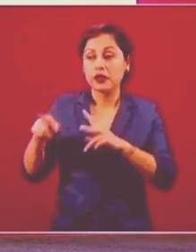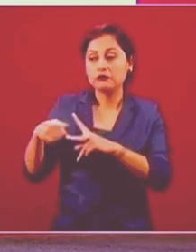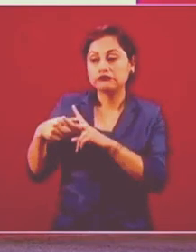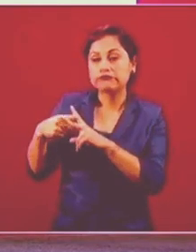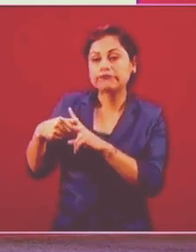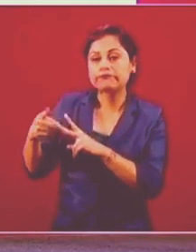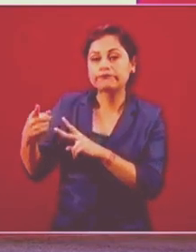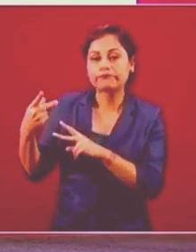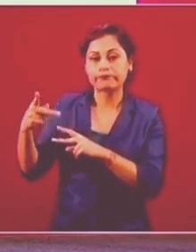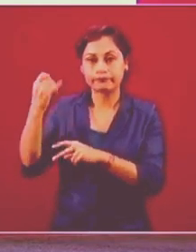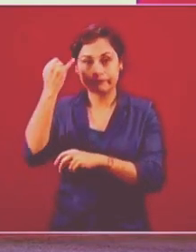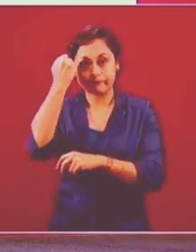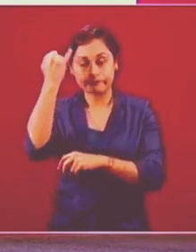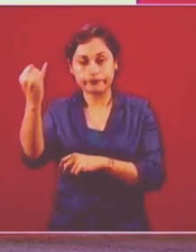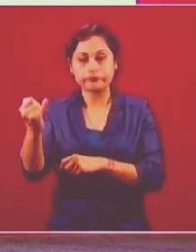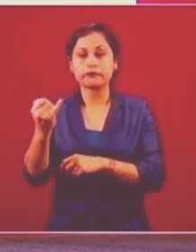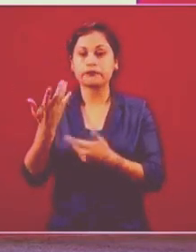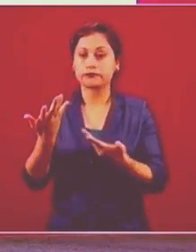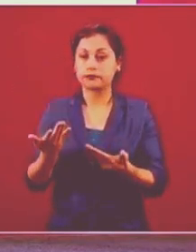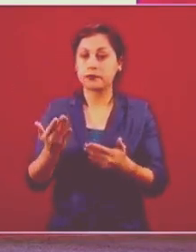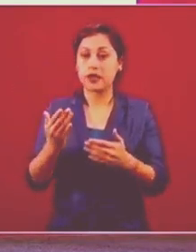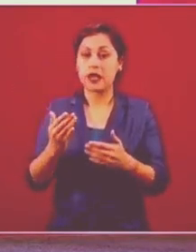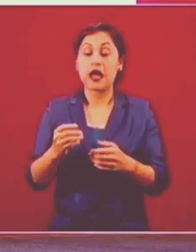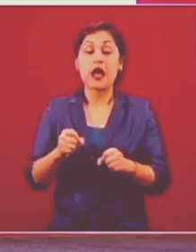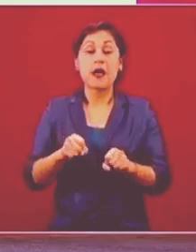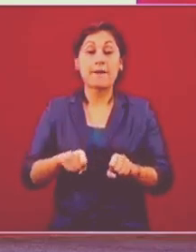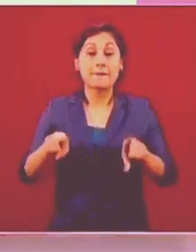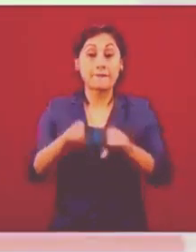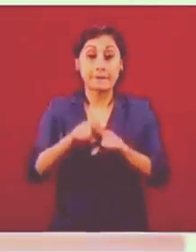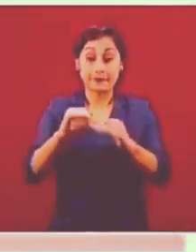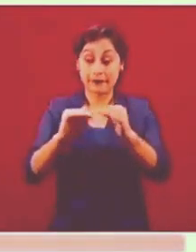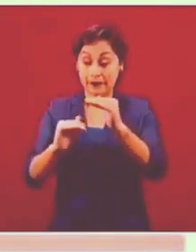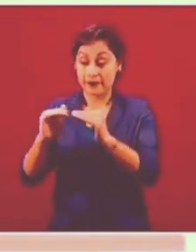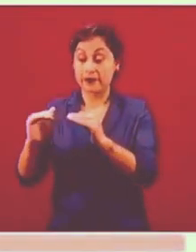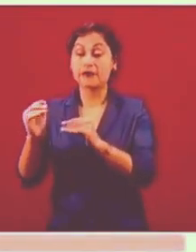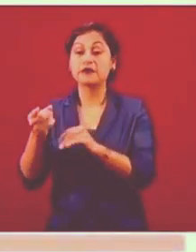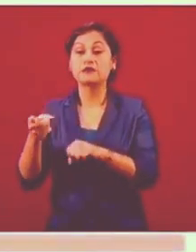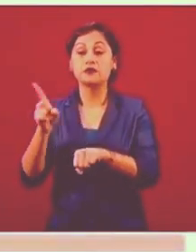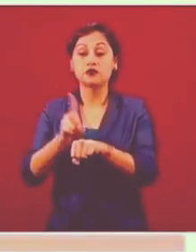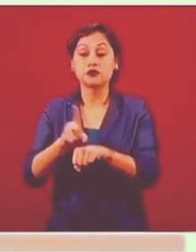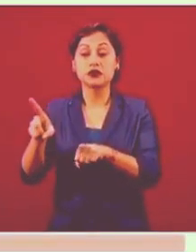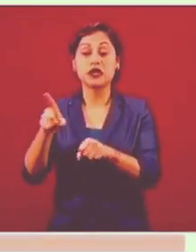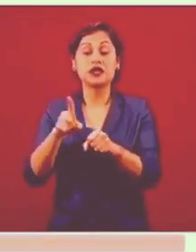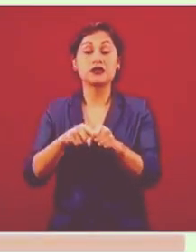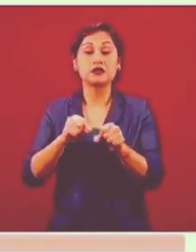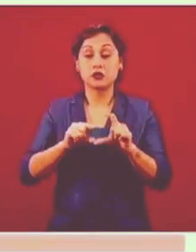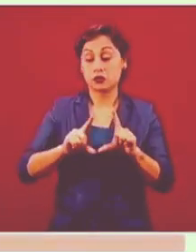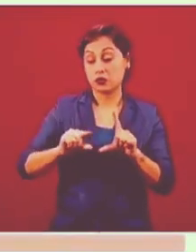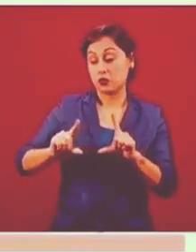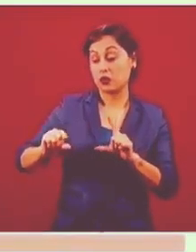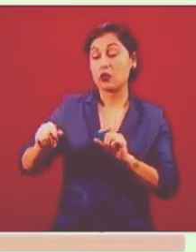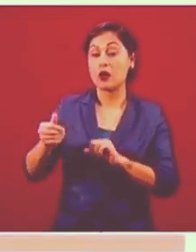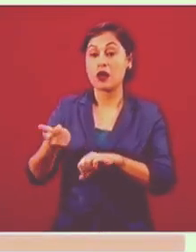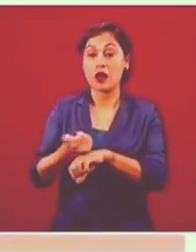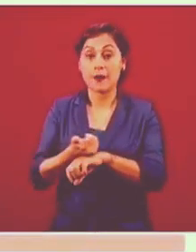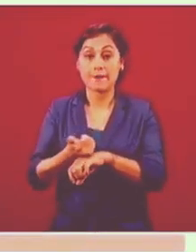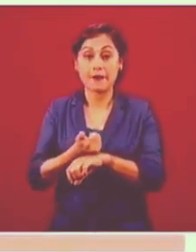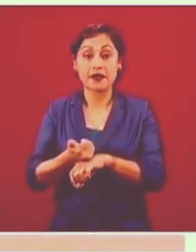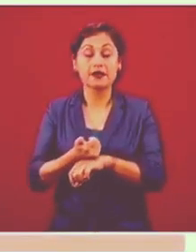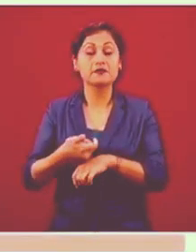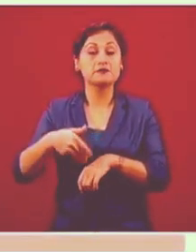verde, y en los mismos días, y es lo que está representado en estas columnas amarillas, habíamos tenido 11 mil